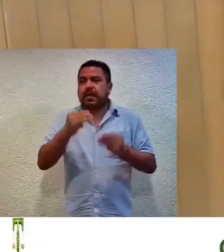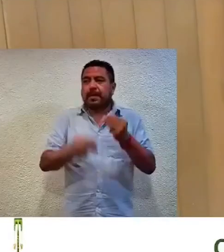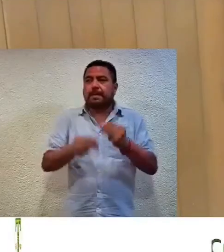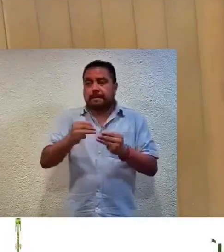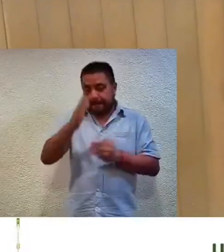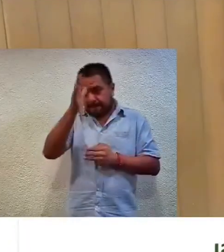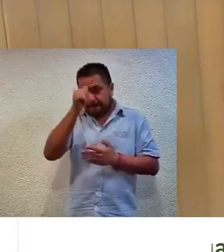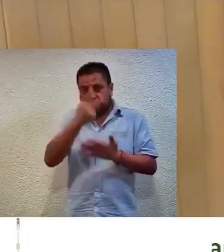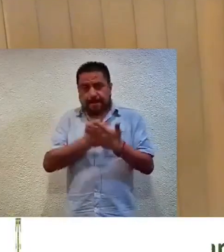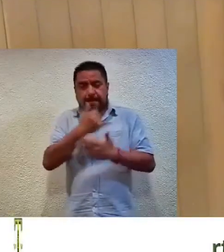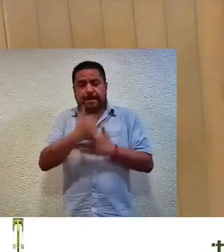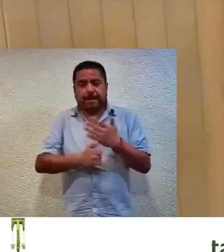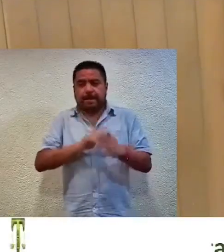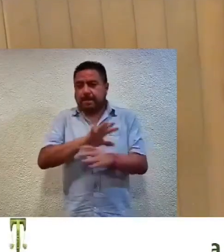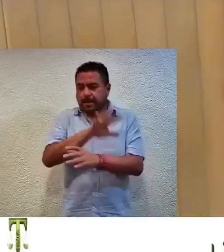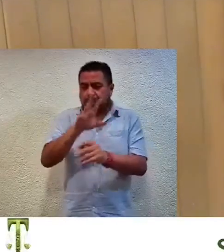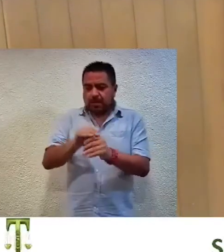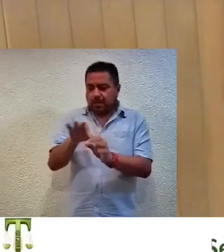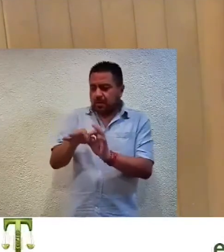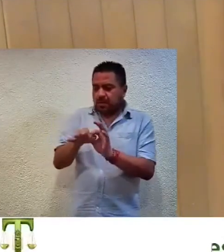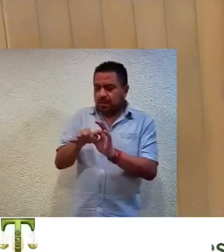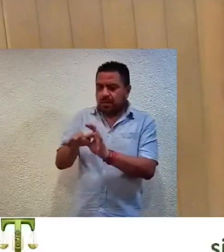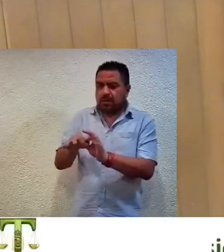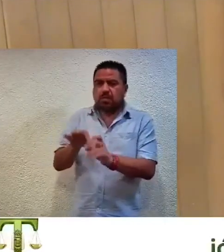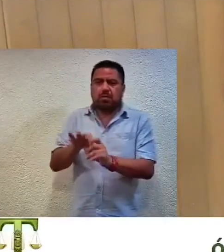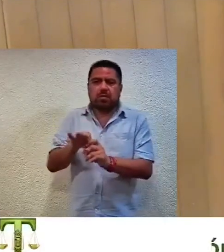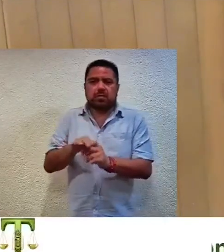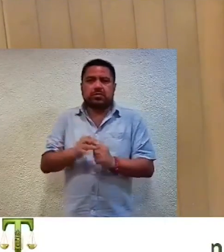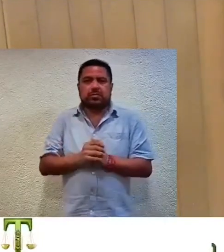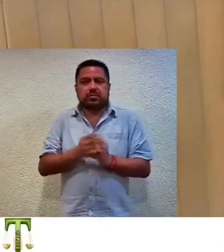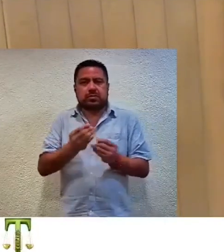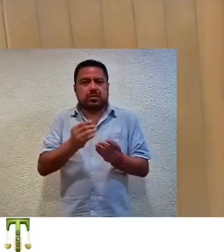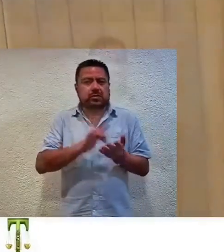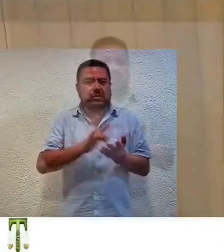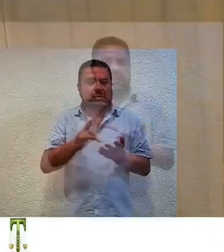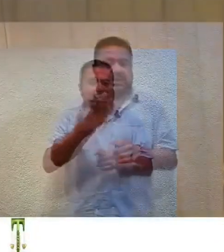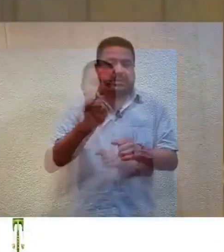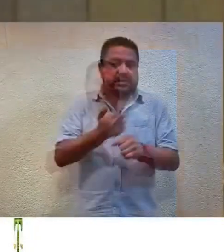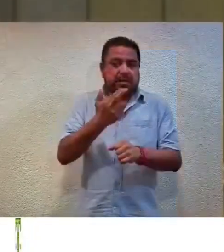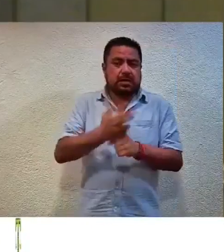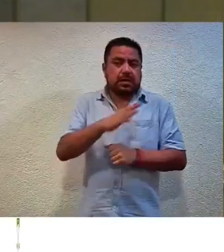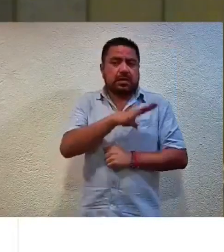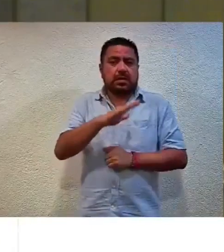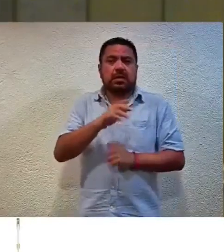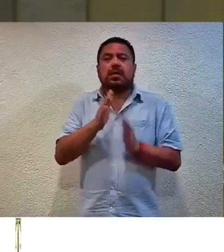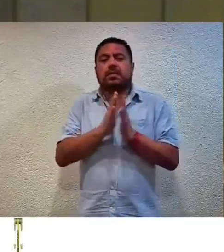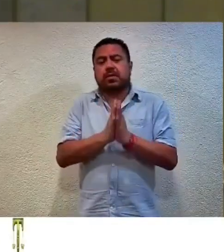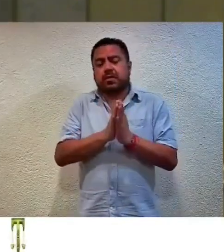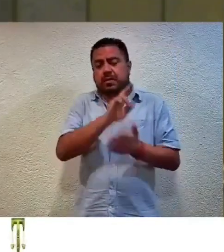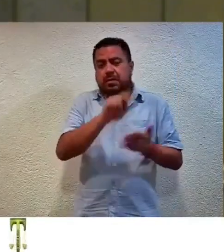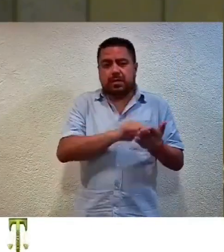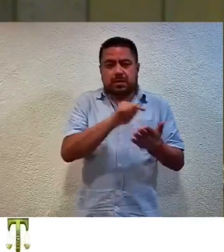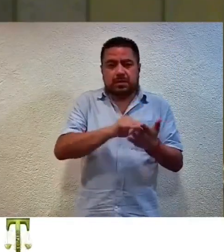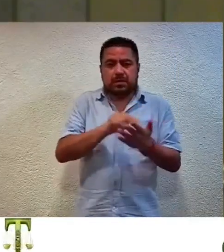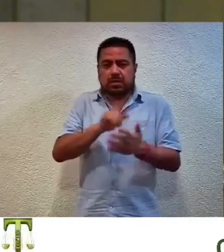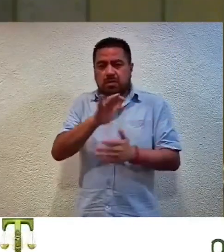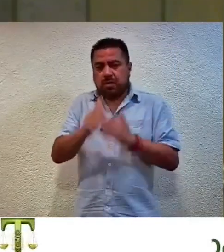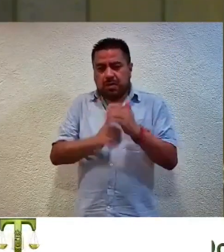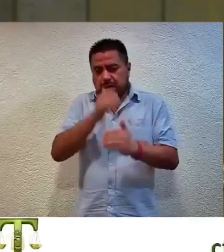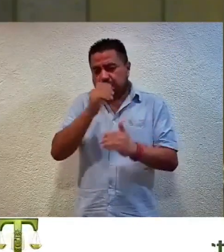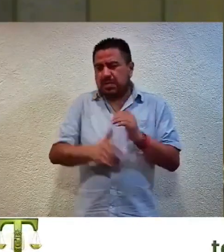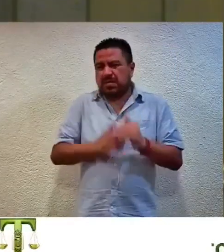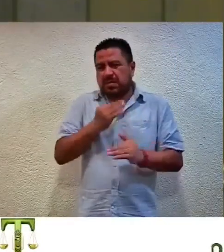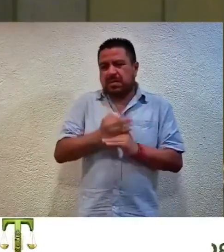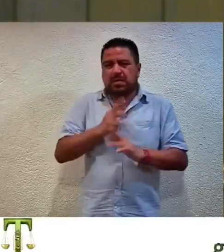proyecto del audoconvenio fue aprobado por unanimidad de votos. Muchas gracias, secretaria general. Sirva de recabar las firmas a la conclusión de la presente